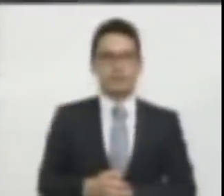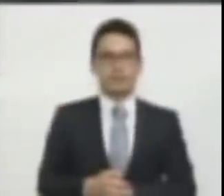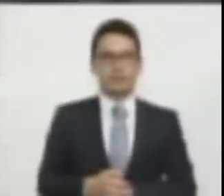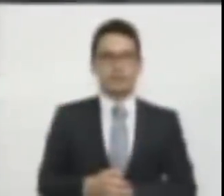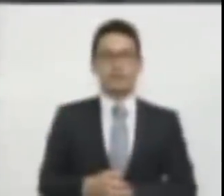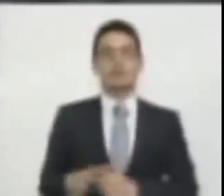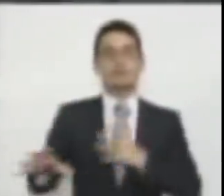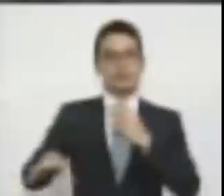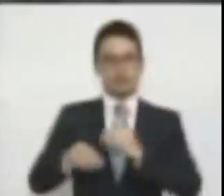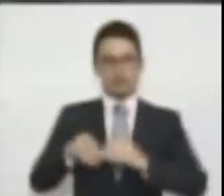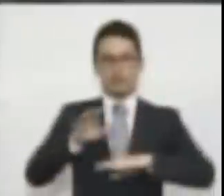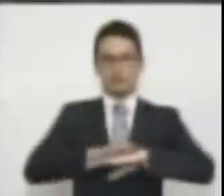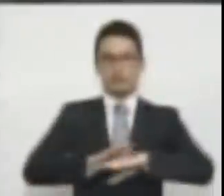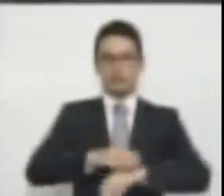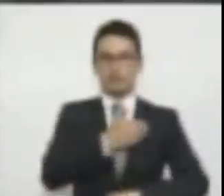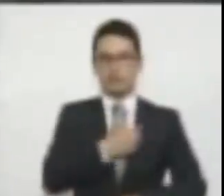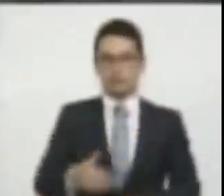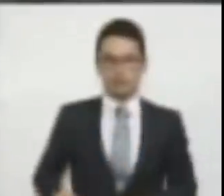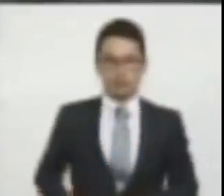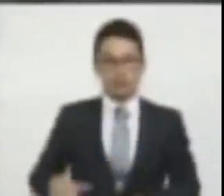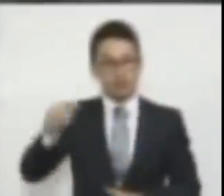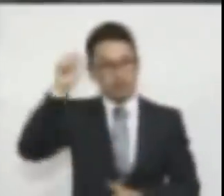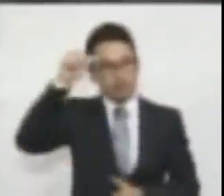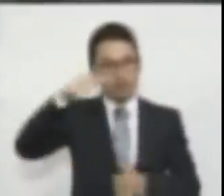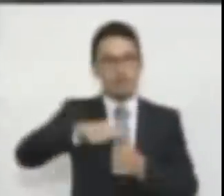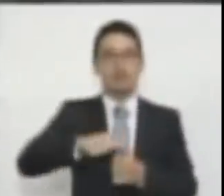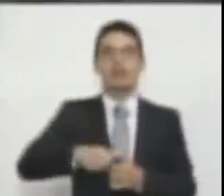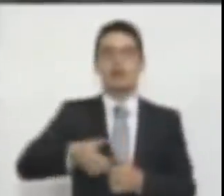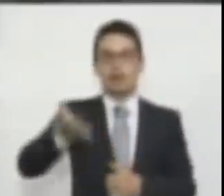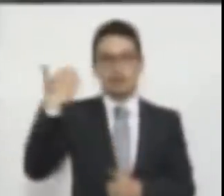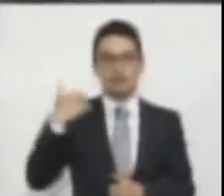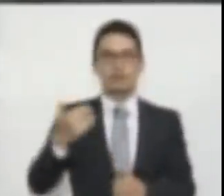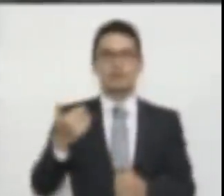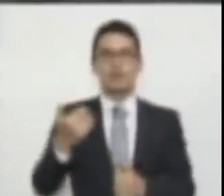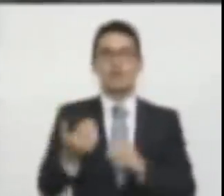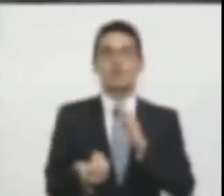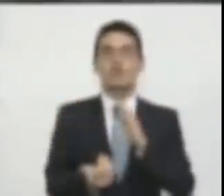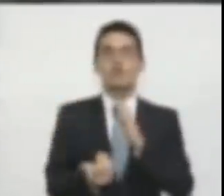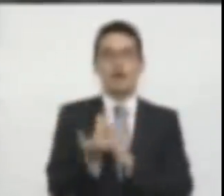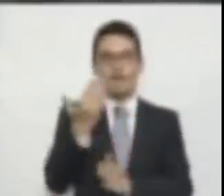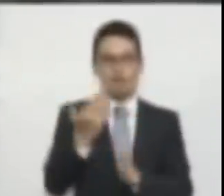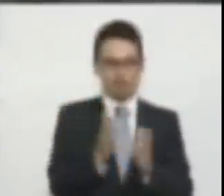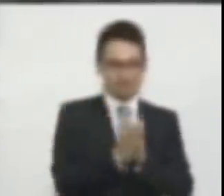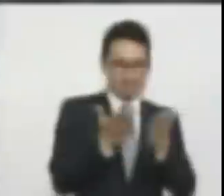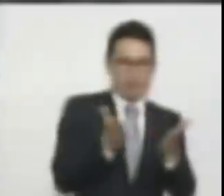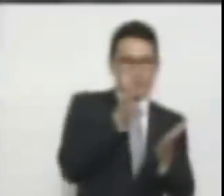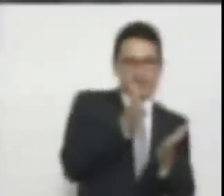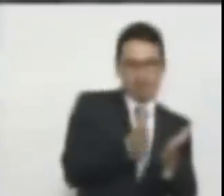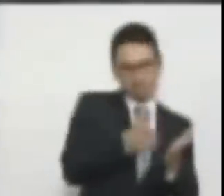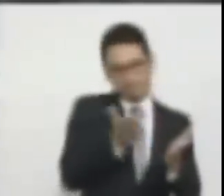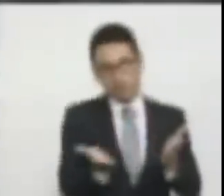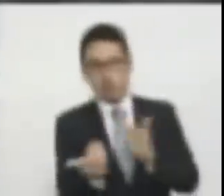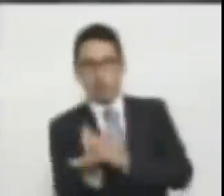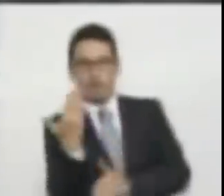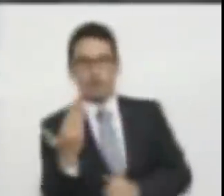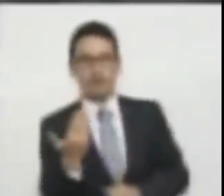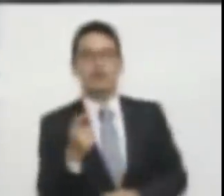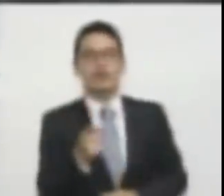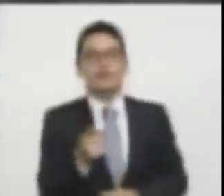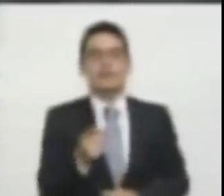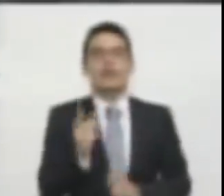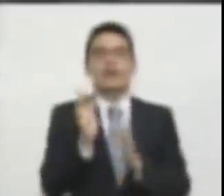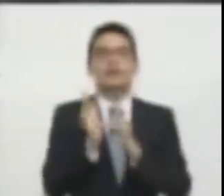presidente, acuérdese de aquel pasaje del Nuevo Testamento donde el Señor Jesús,